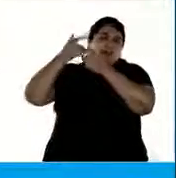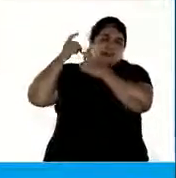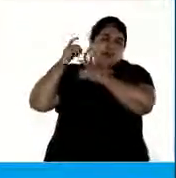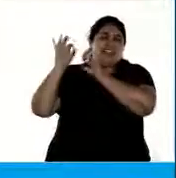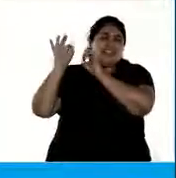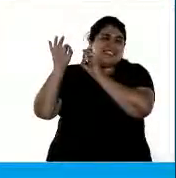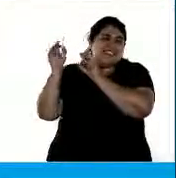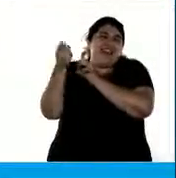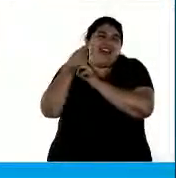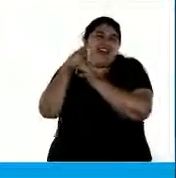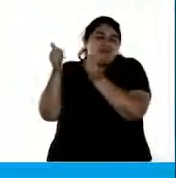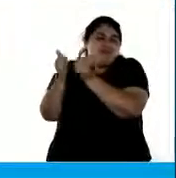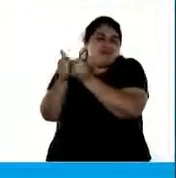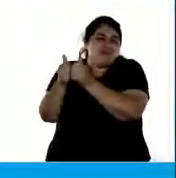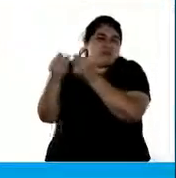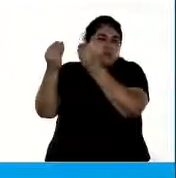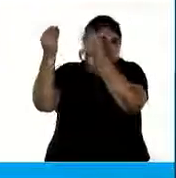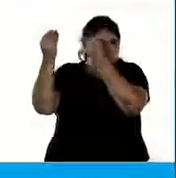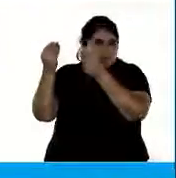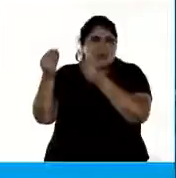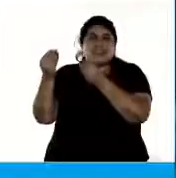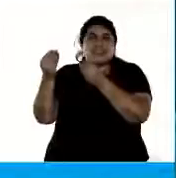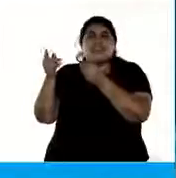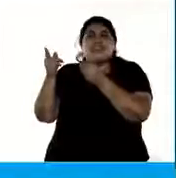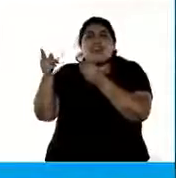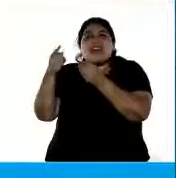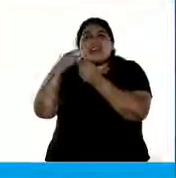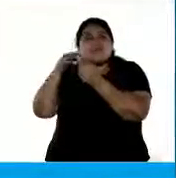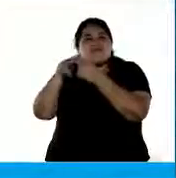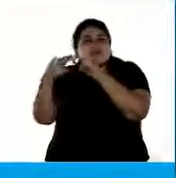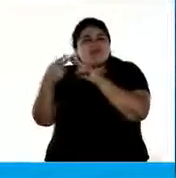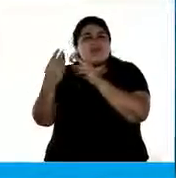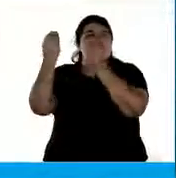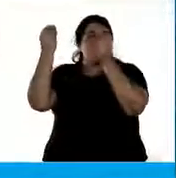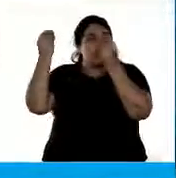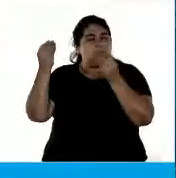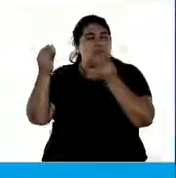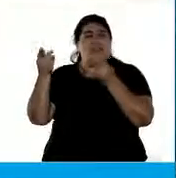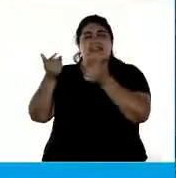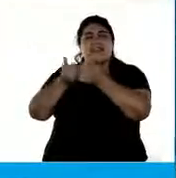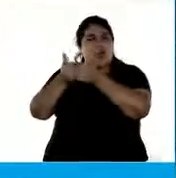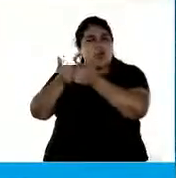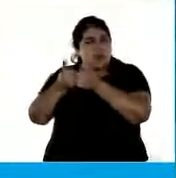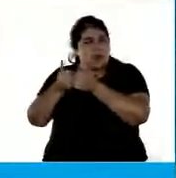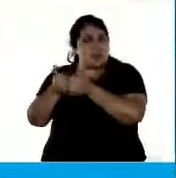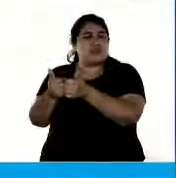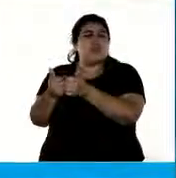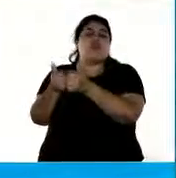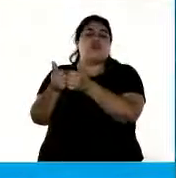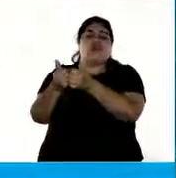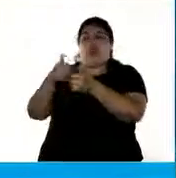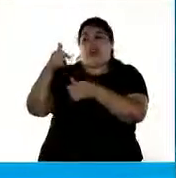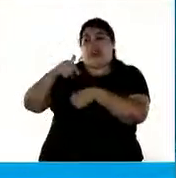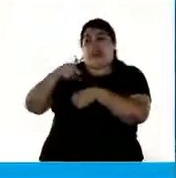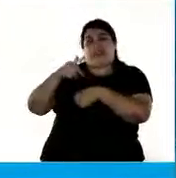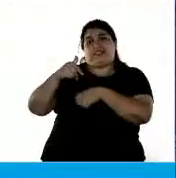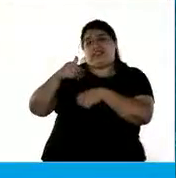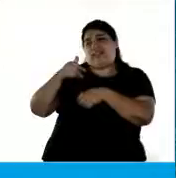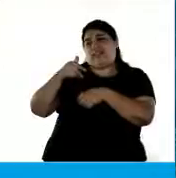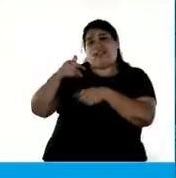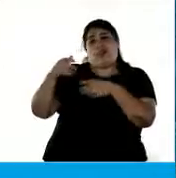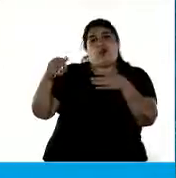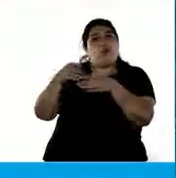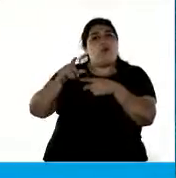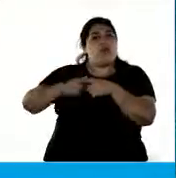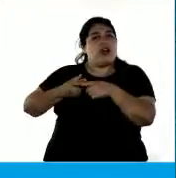quien lo vivió mucho más de cerca y que lo acompañó en este espacio político como lo